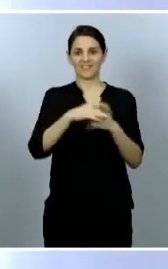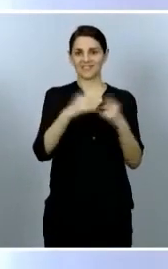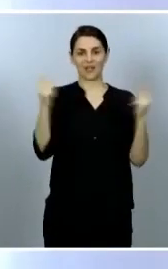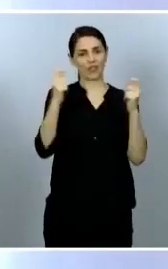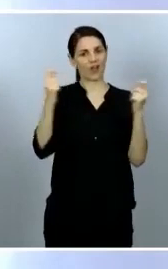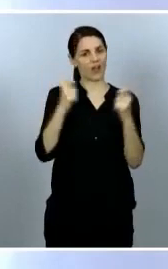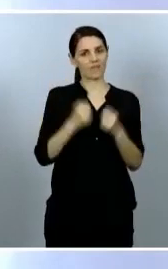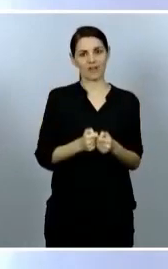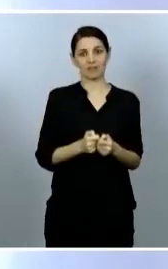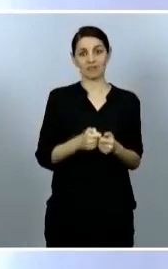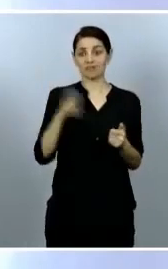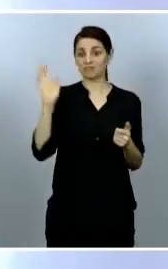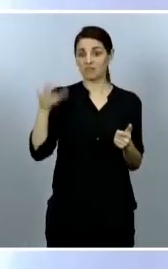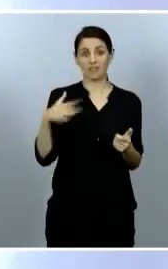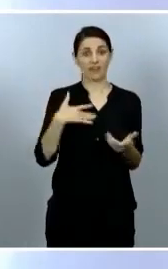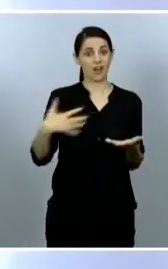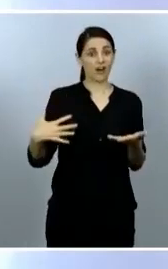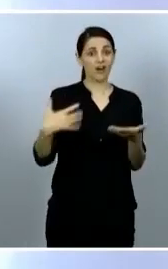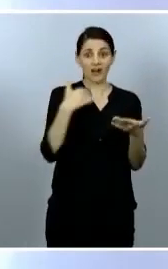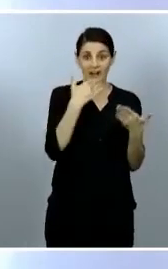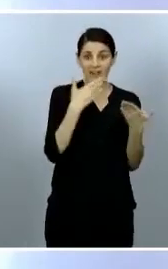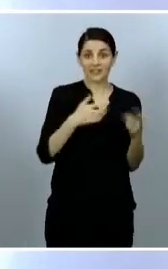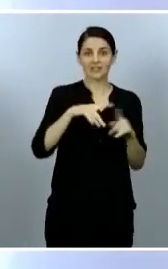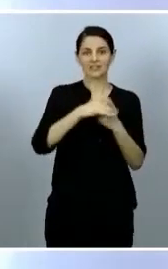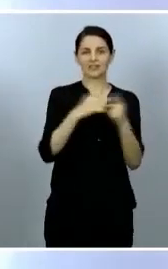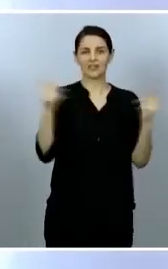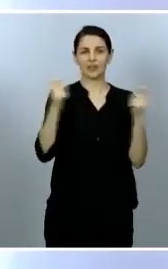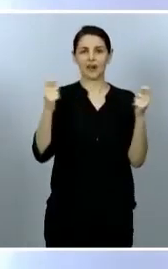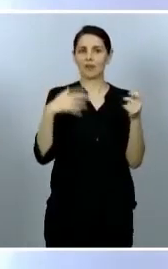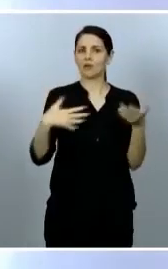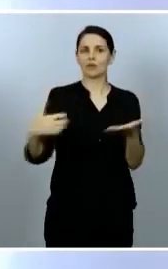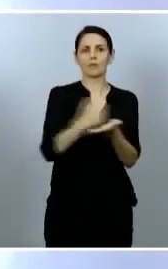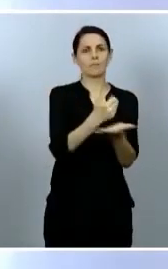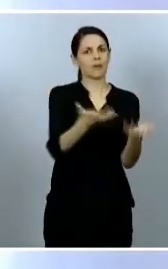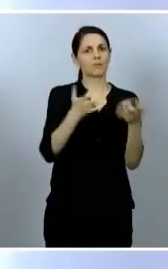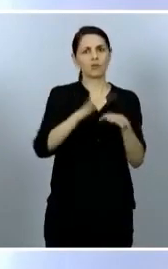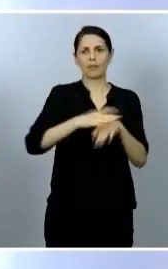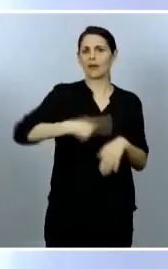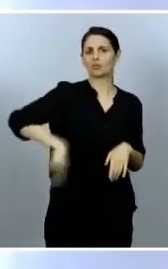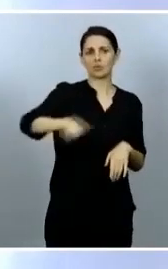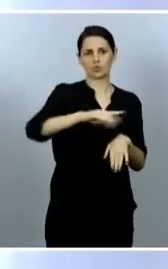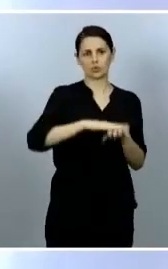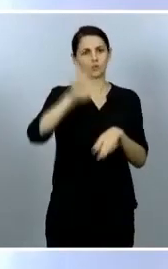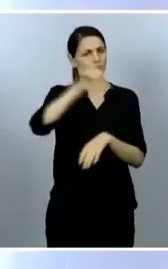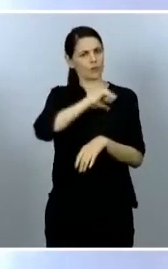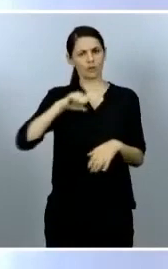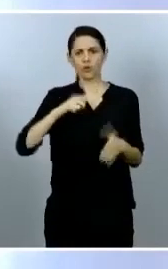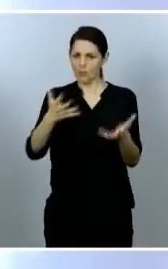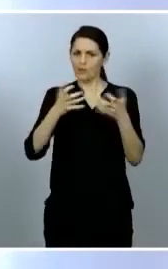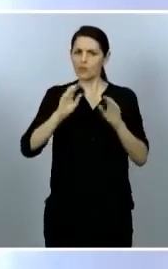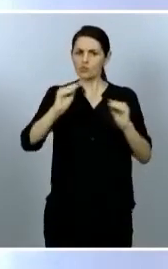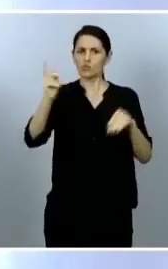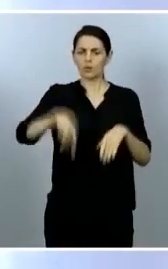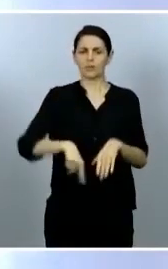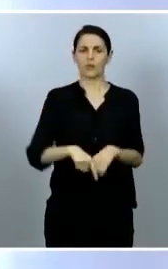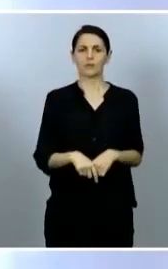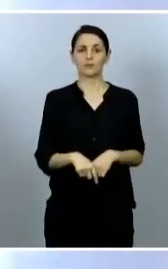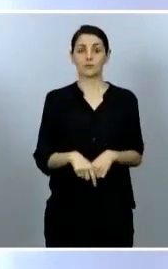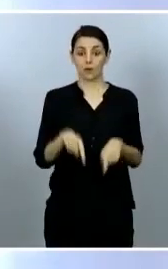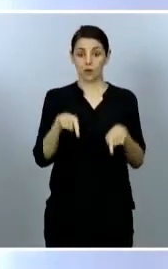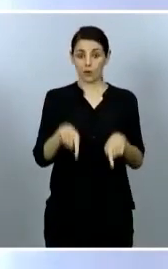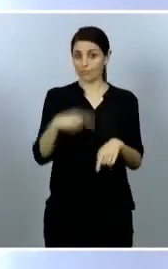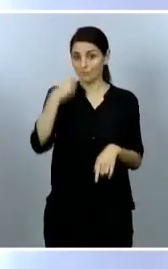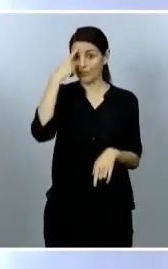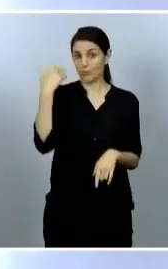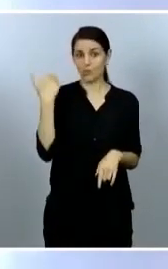al conjunto de todos los españoles y que ha beneficiado a todas las comunidades autónomas. Sabemos hoy que disponemos de la herramienta adecuada, de la